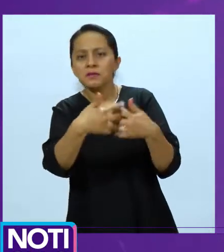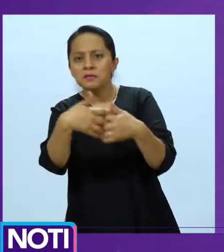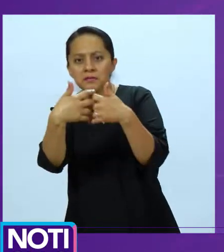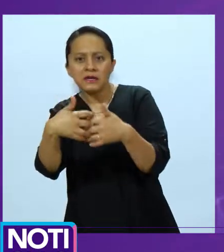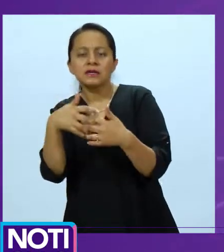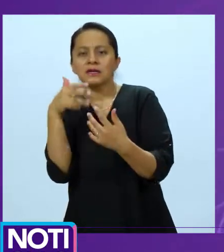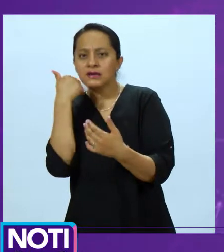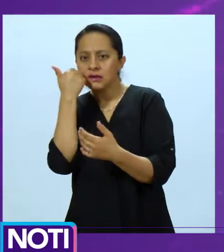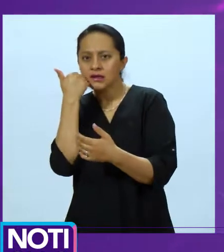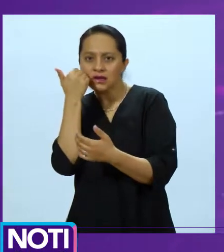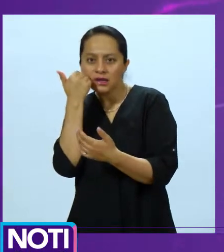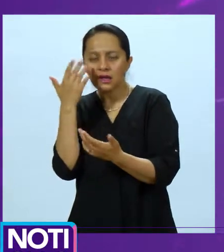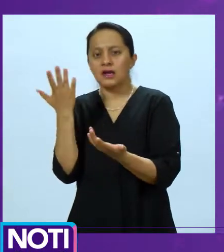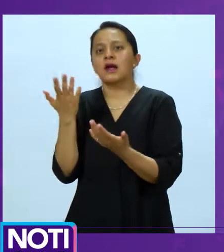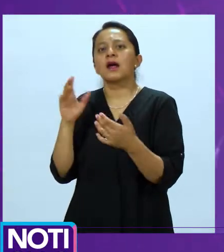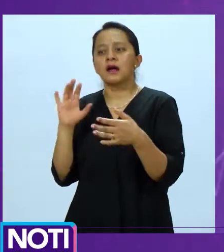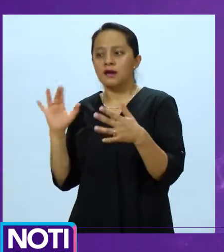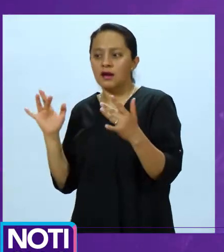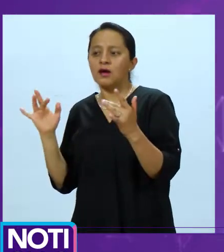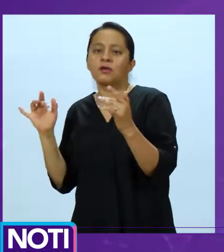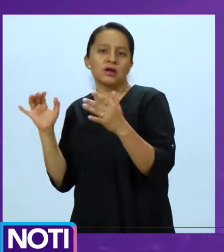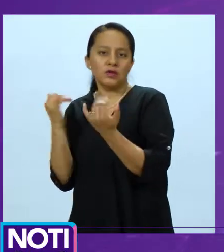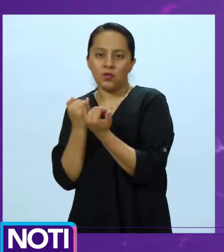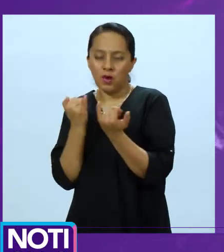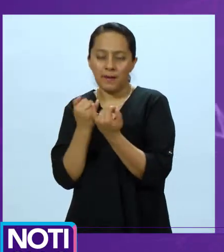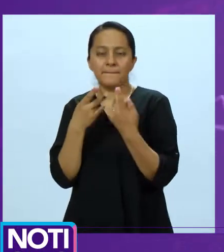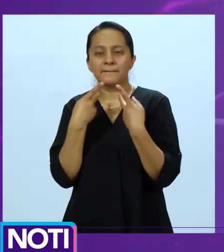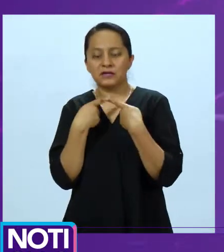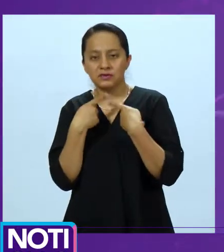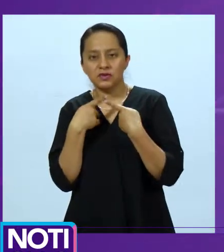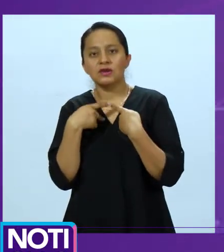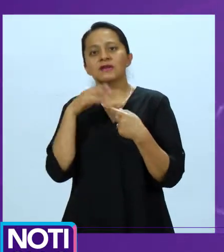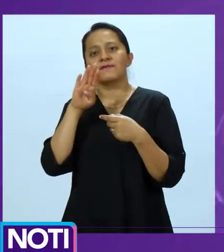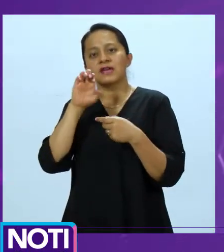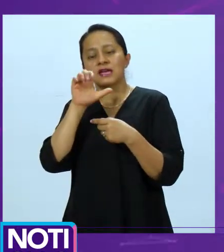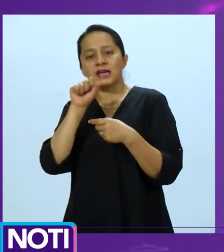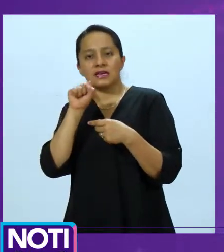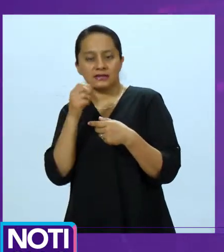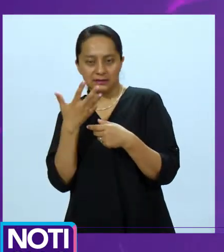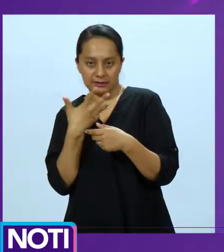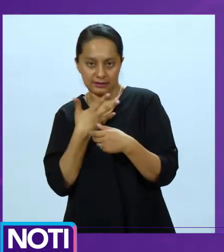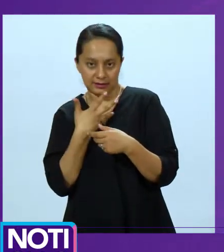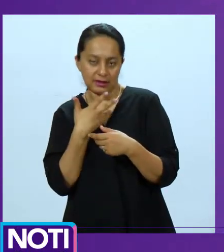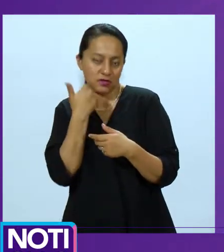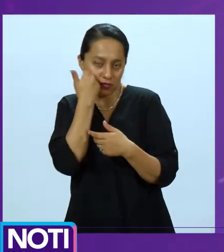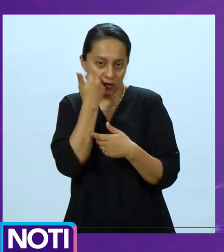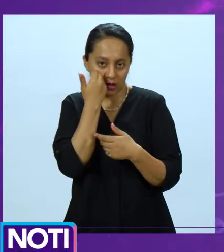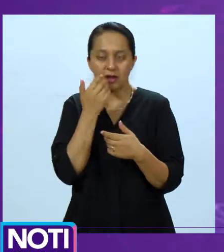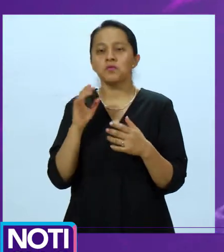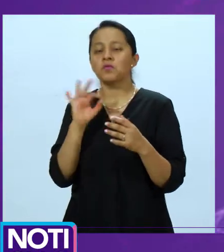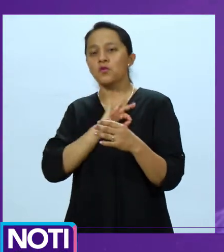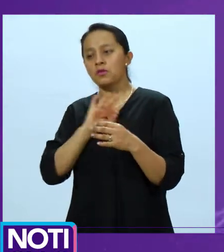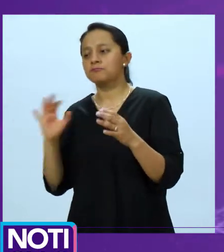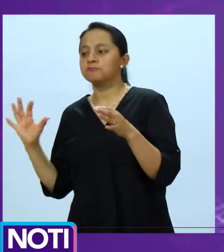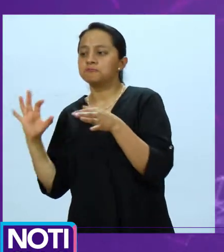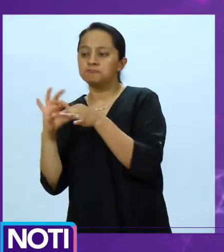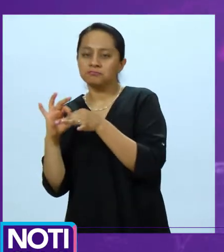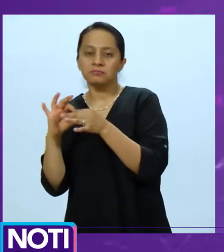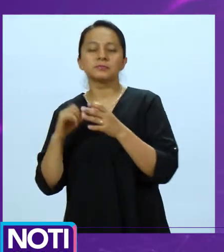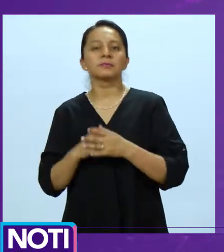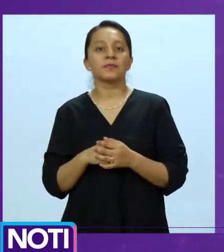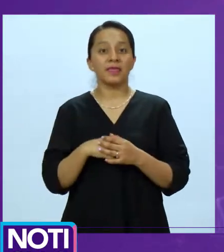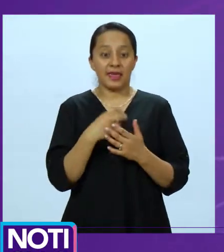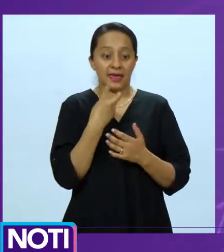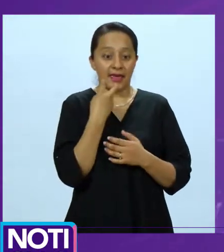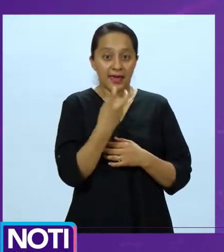becarios se puedan registrar ahí mismo. Ruiz Solaes comentó que esta feria es una prueba piloto y si los resultados son buenos, se